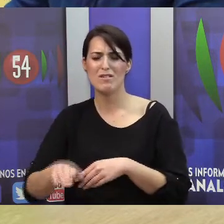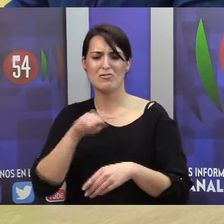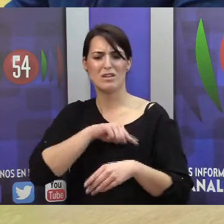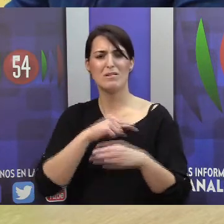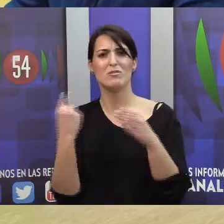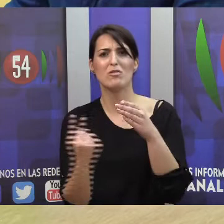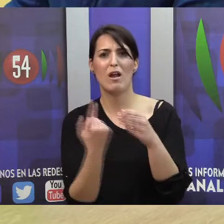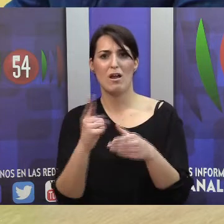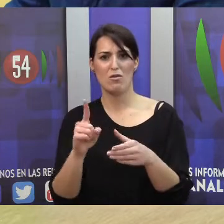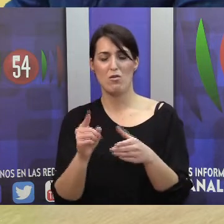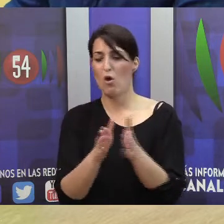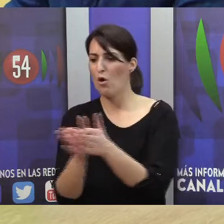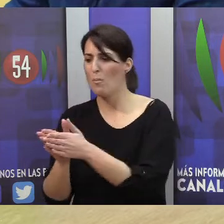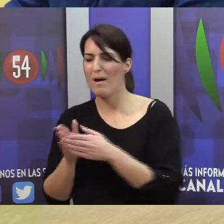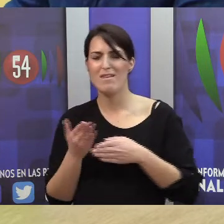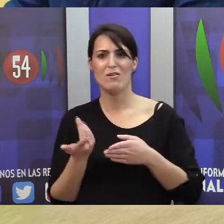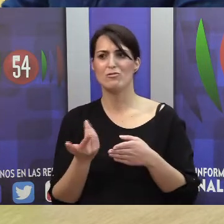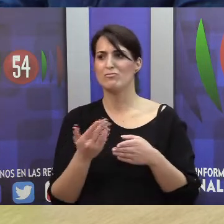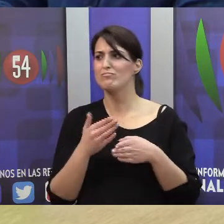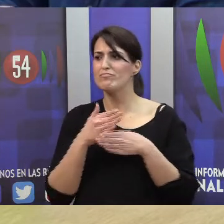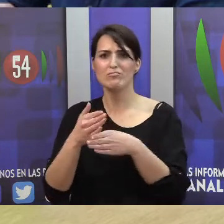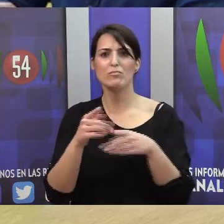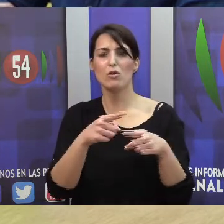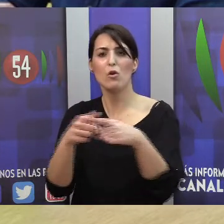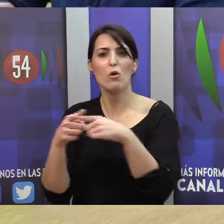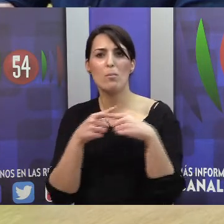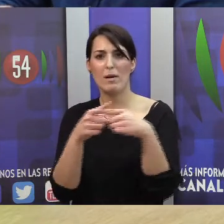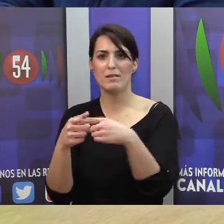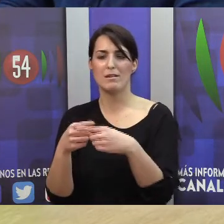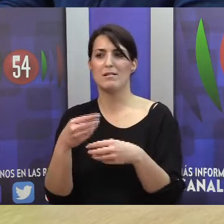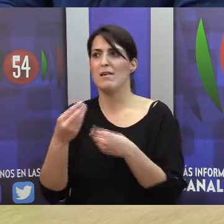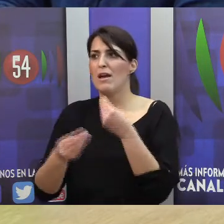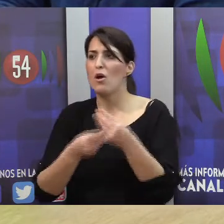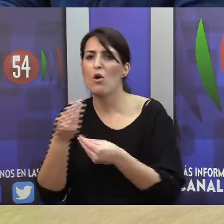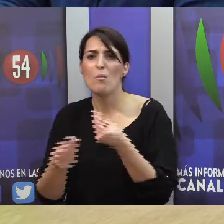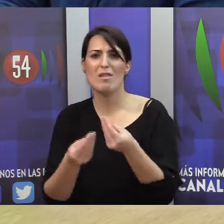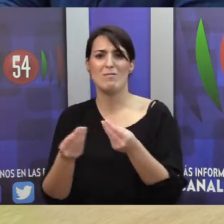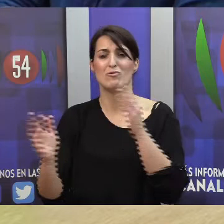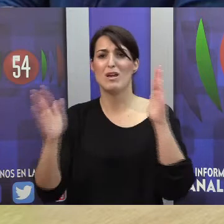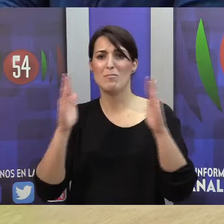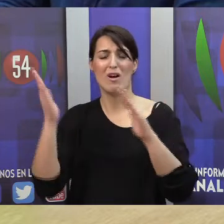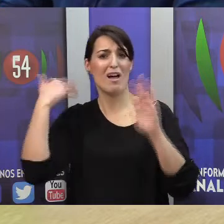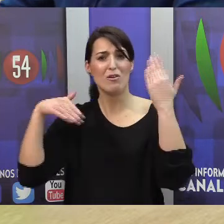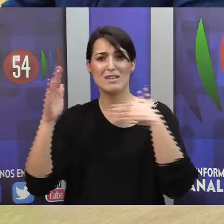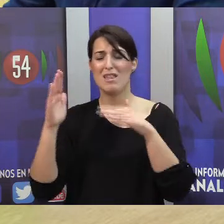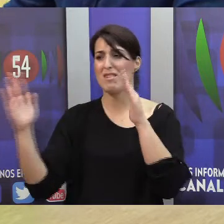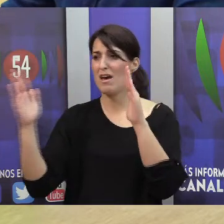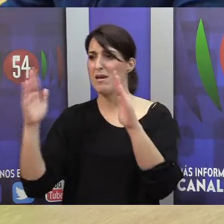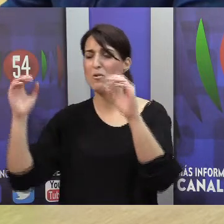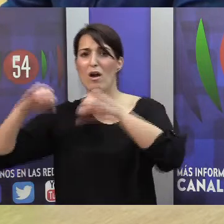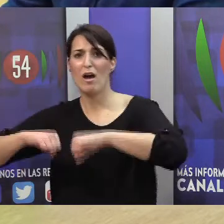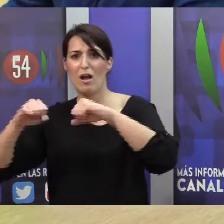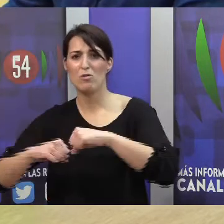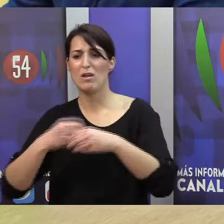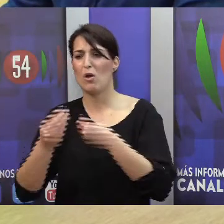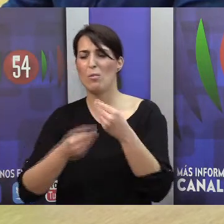compartir con el resto de sus compañeros, los que les decía el profesor, cómo hacíamos en la adolescencia, cómo hacíamos en la edad adulta, cómo hacíamos para que puedan seguir un